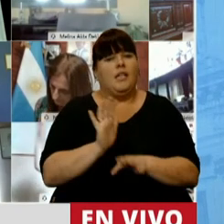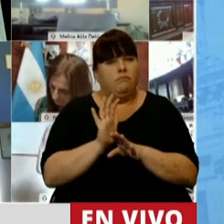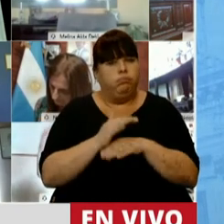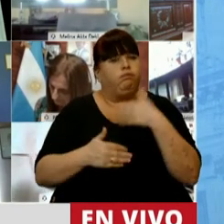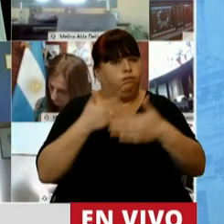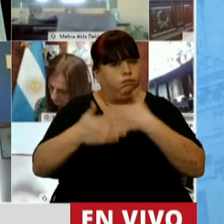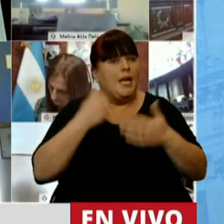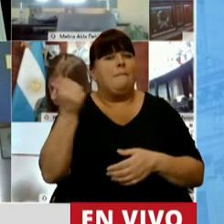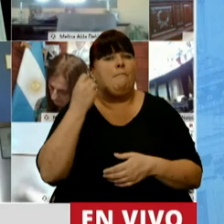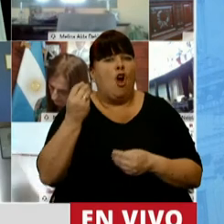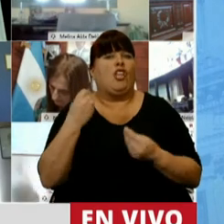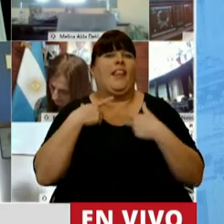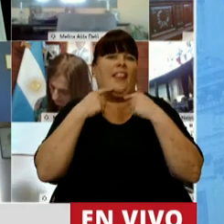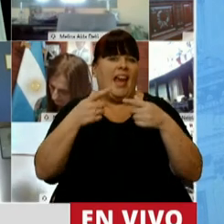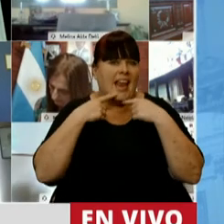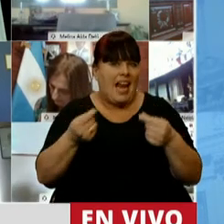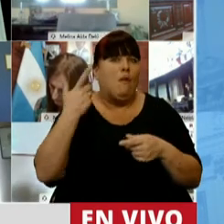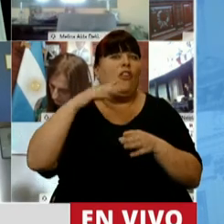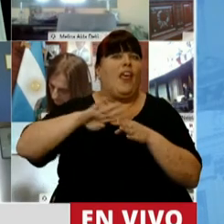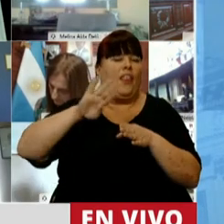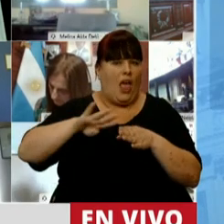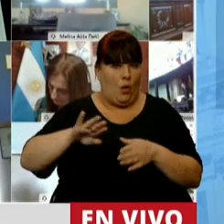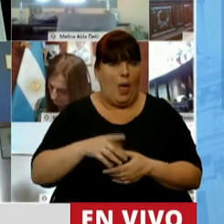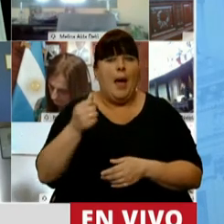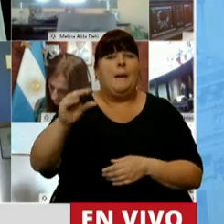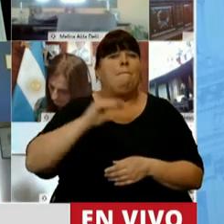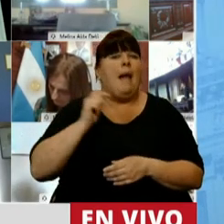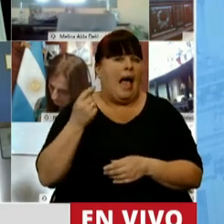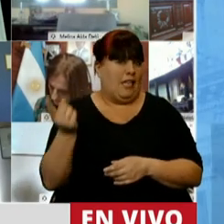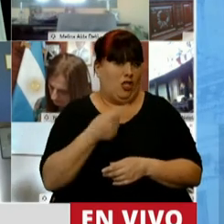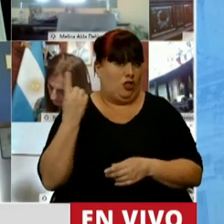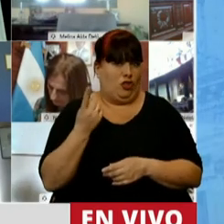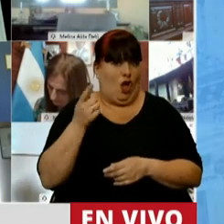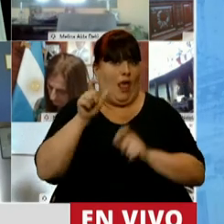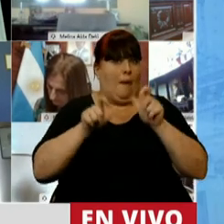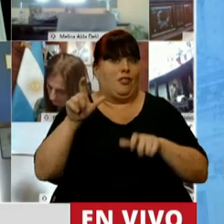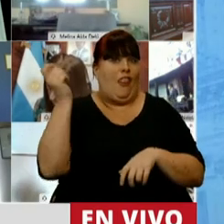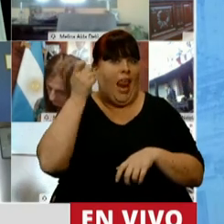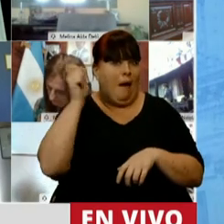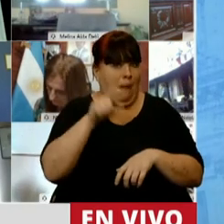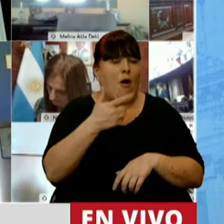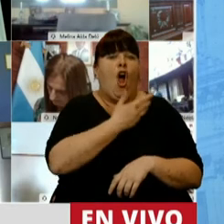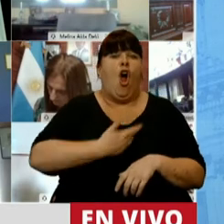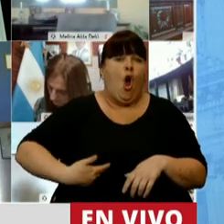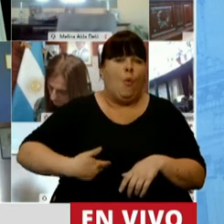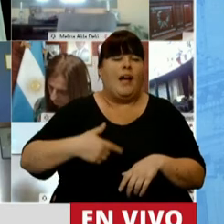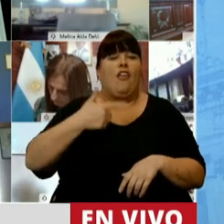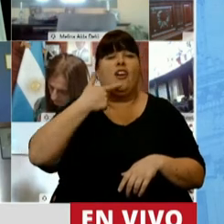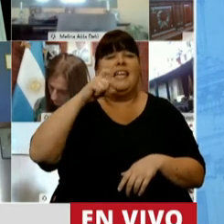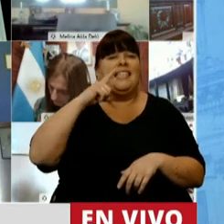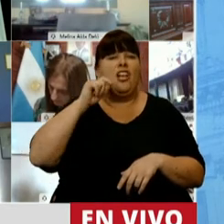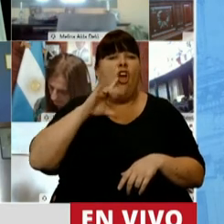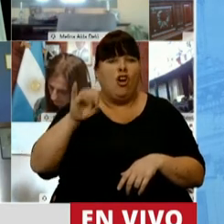una base significativa en nuestros reclamos de fondos aleudados. Fondos que pertenecen a todos mis comprovincianos y que nuestro gobernador Sergio Siliotto